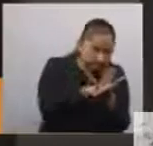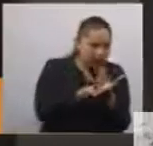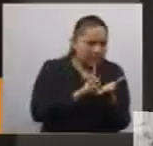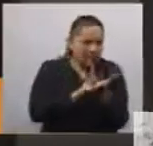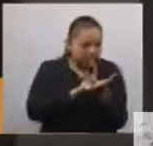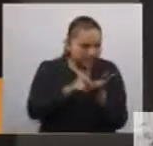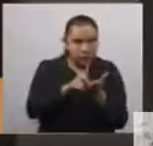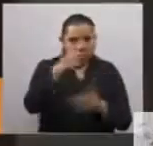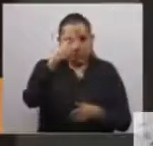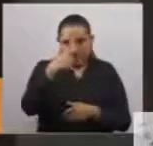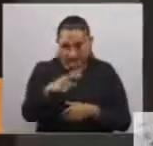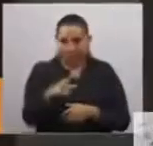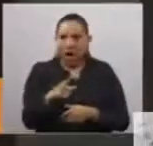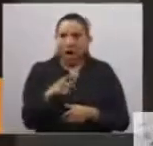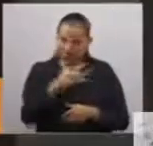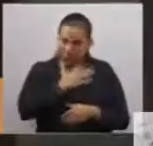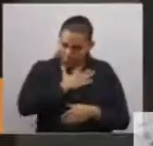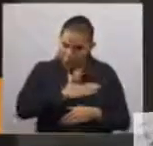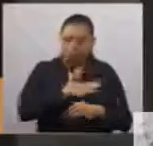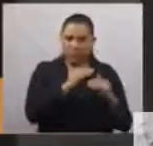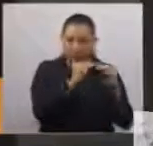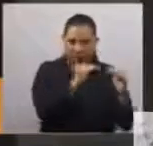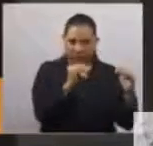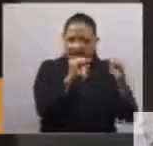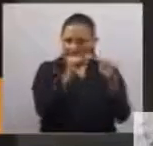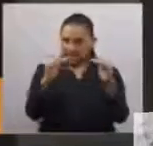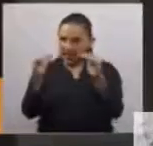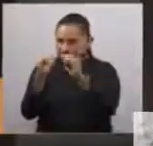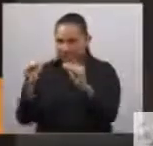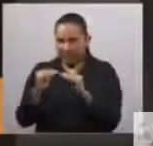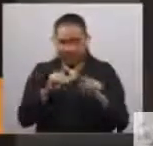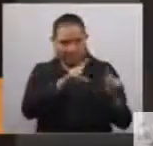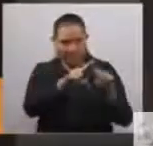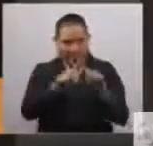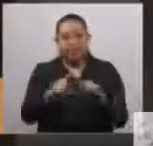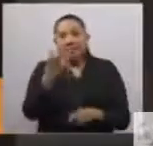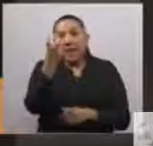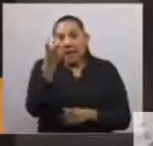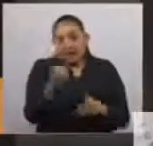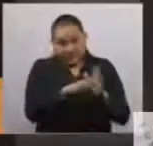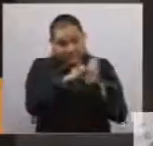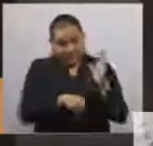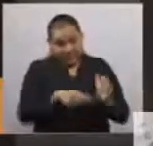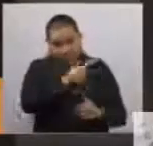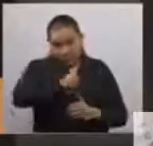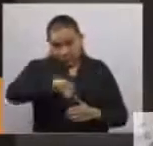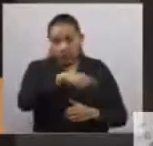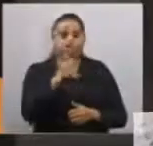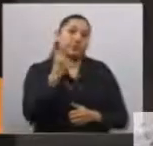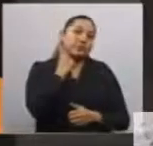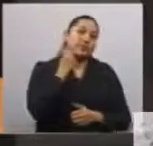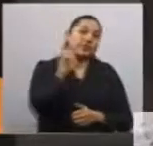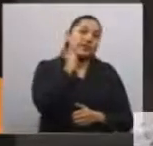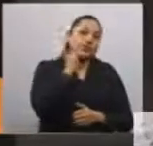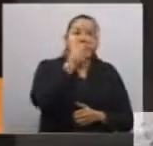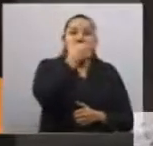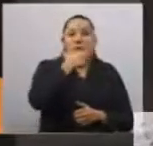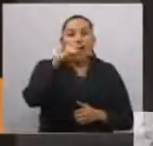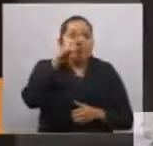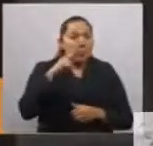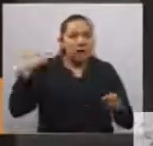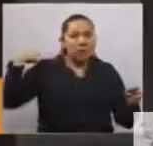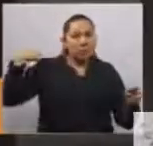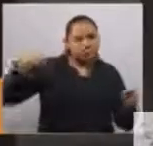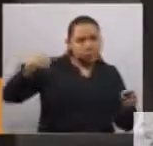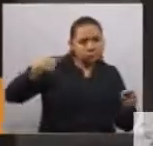legislatura de la paridad, donde nos encontramos las mujeres herederas y constructoras a la vez de un largo camino de